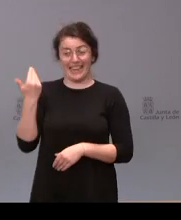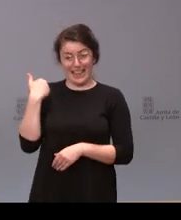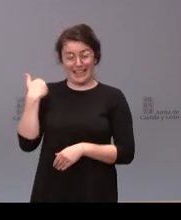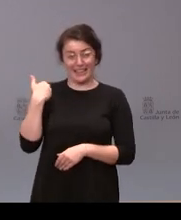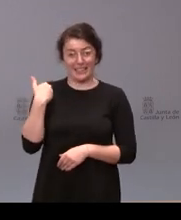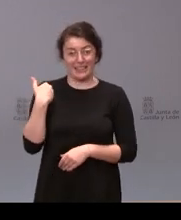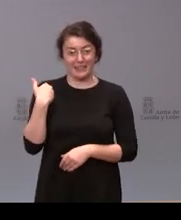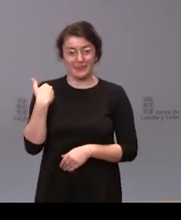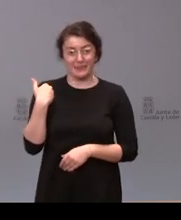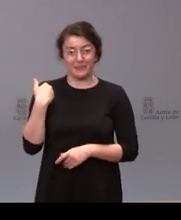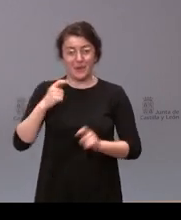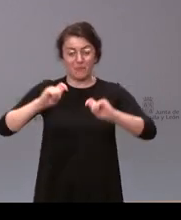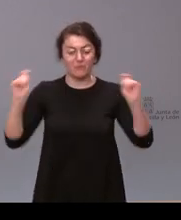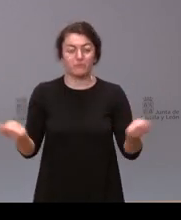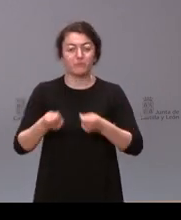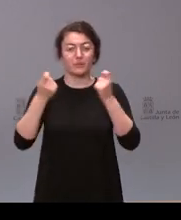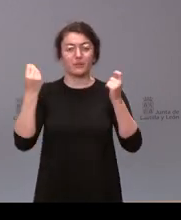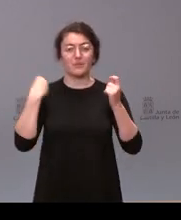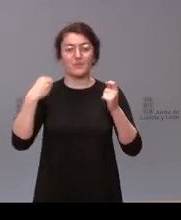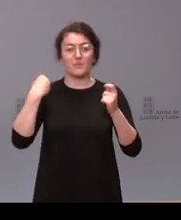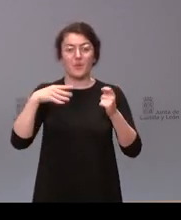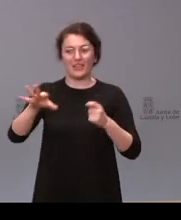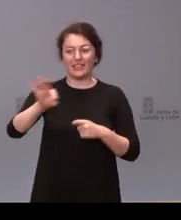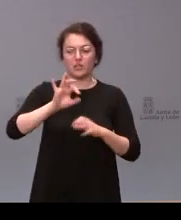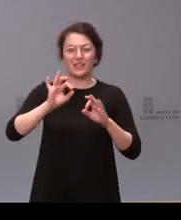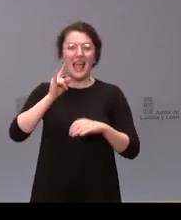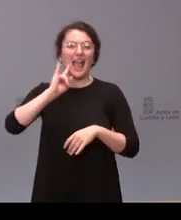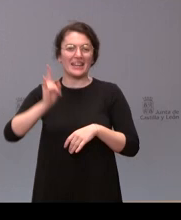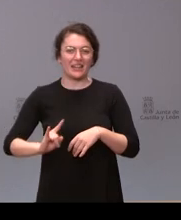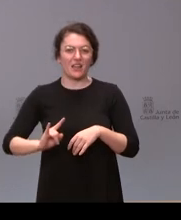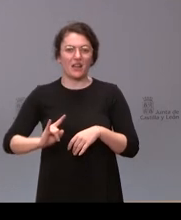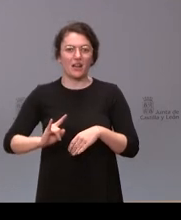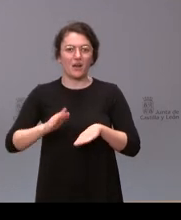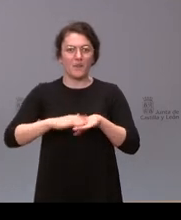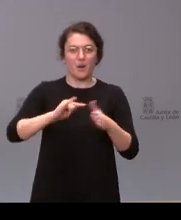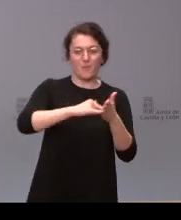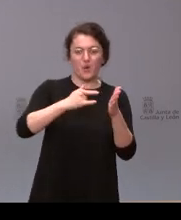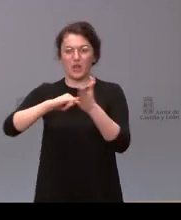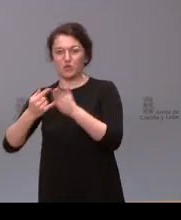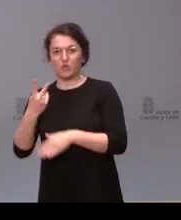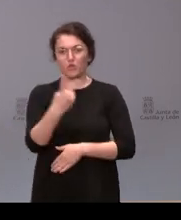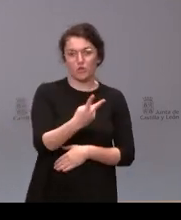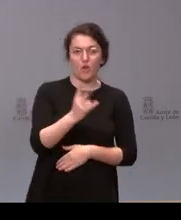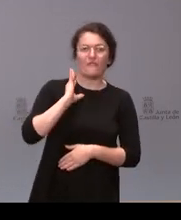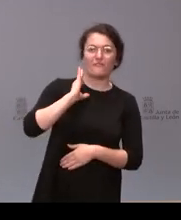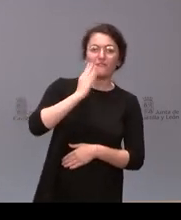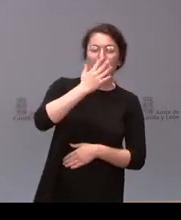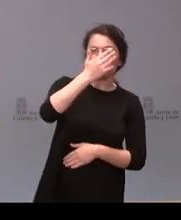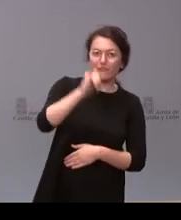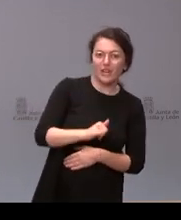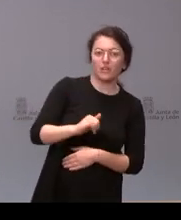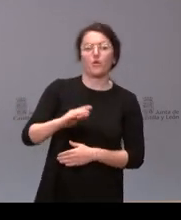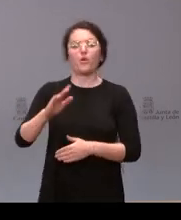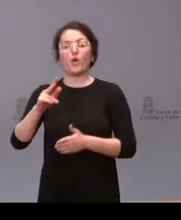se publicó la decisión de energía de que dos proyectos a caballo entre el Bierzo y Galicia no son dos